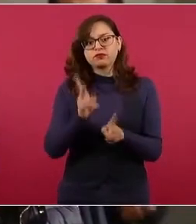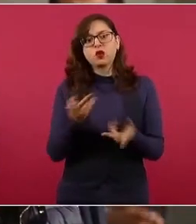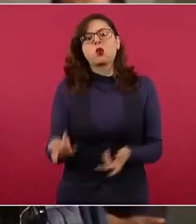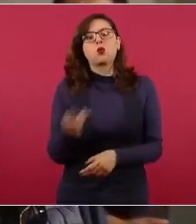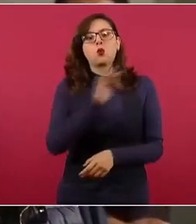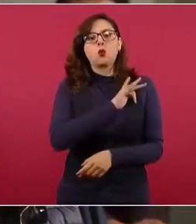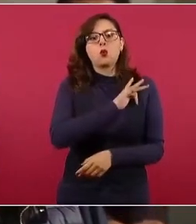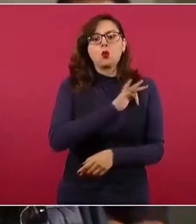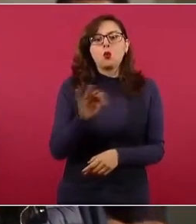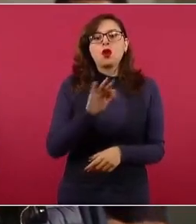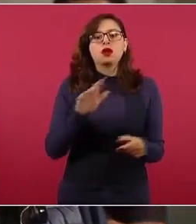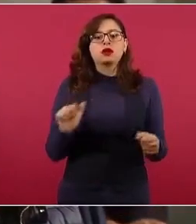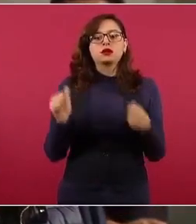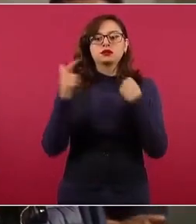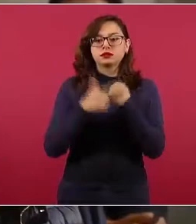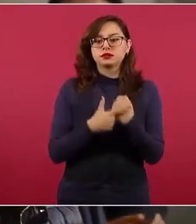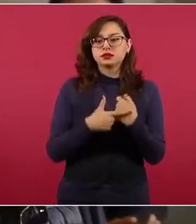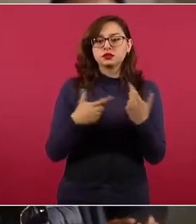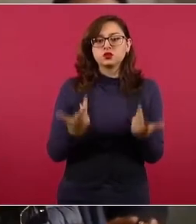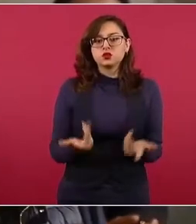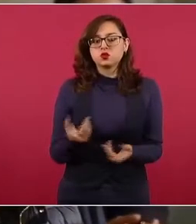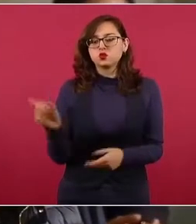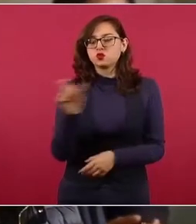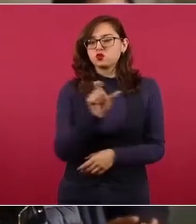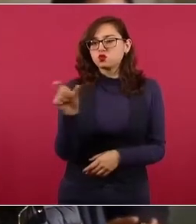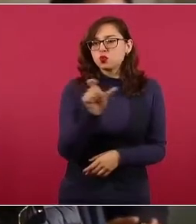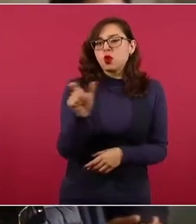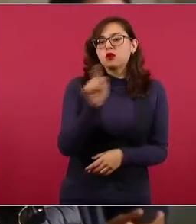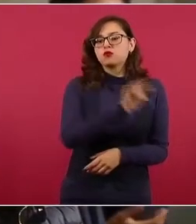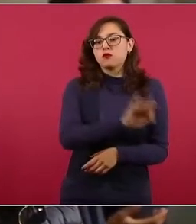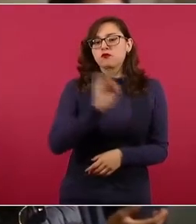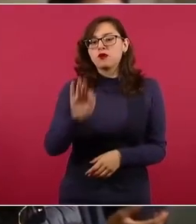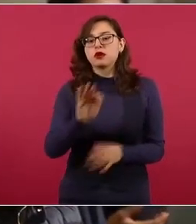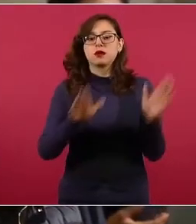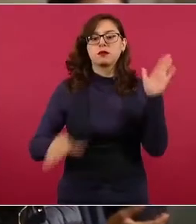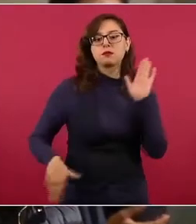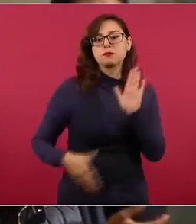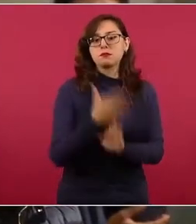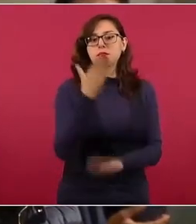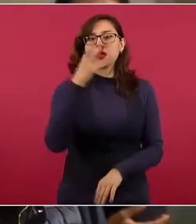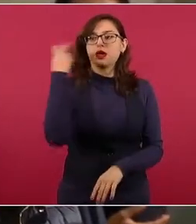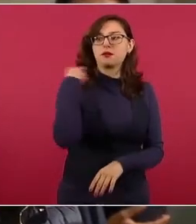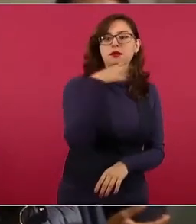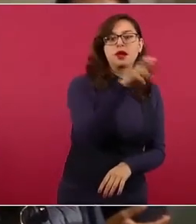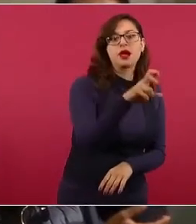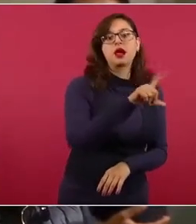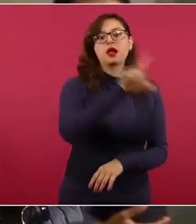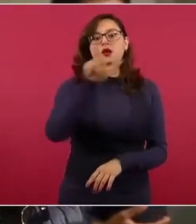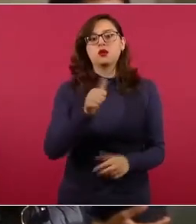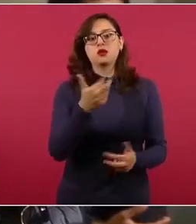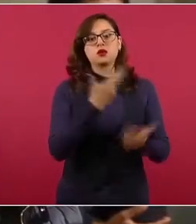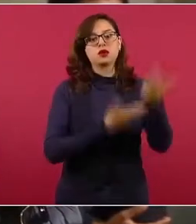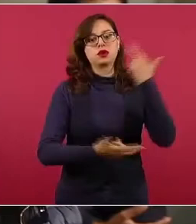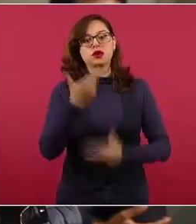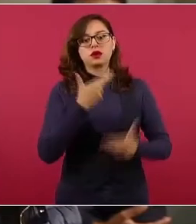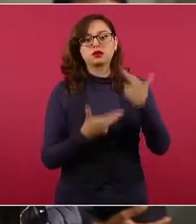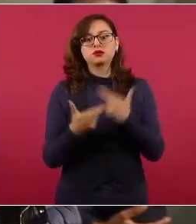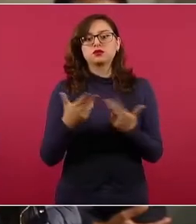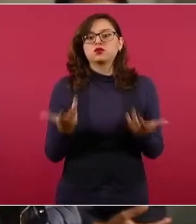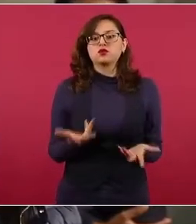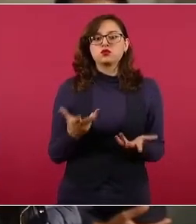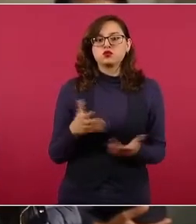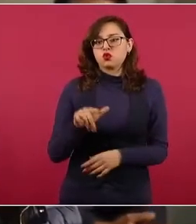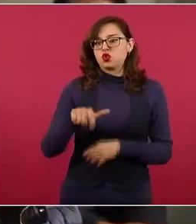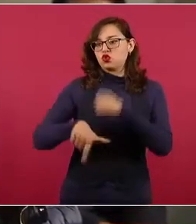pudiera adelantar también un poco sobre esta agenda, qué día se va a ir a Estados Unidos, qué día se regresa, cómo va a ser ese 12 de julio